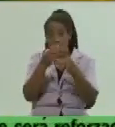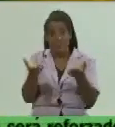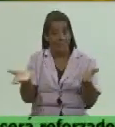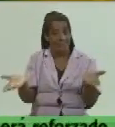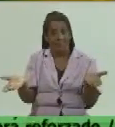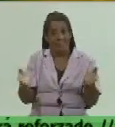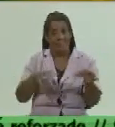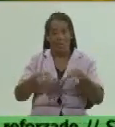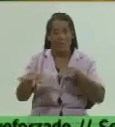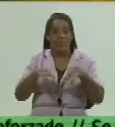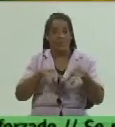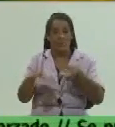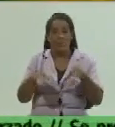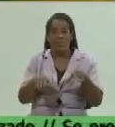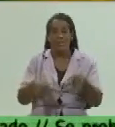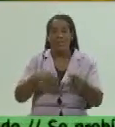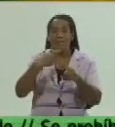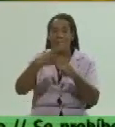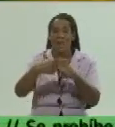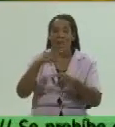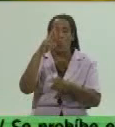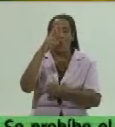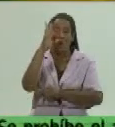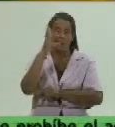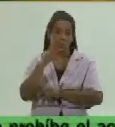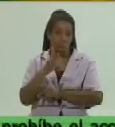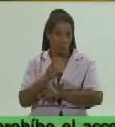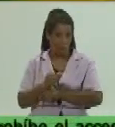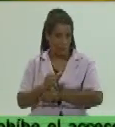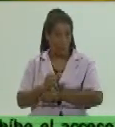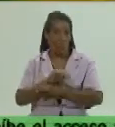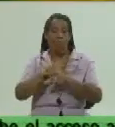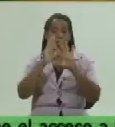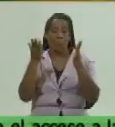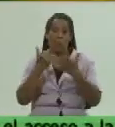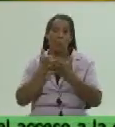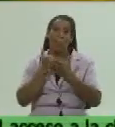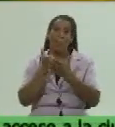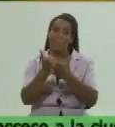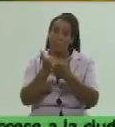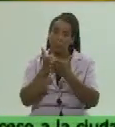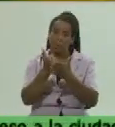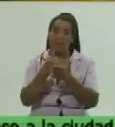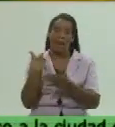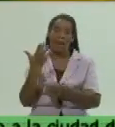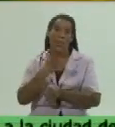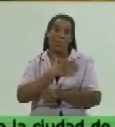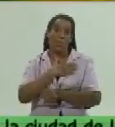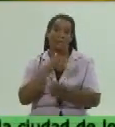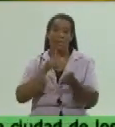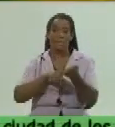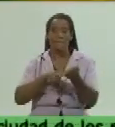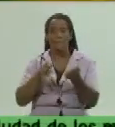y además por supuesto con los resultados en el sentido de lo que le va a aportar a nuestra provincia a partir de la incertidumbre que había